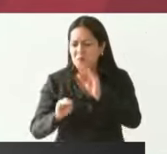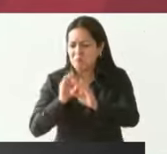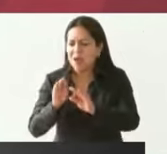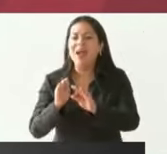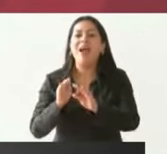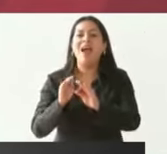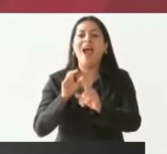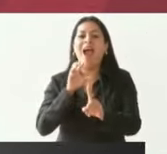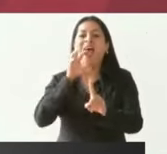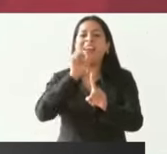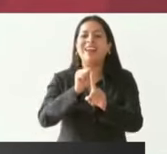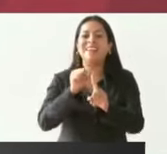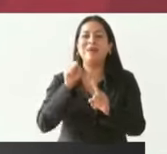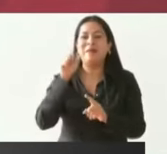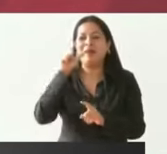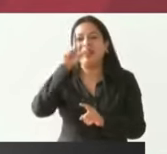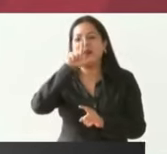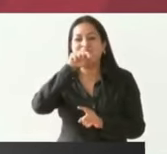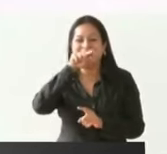para el pájaro.